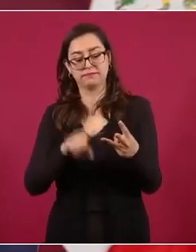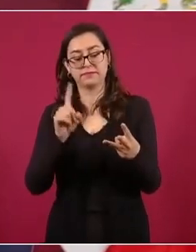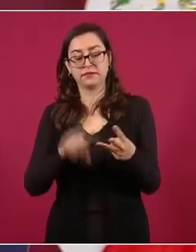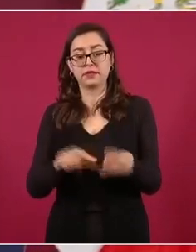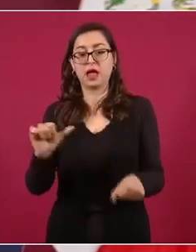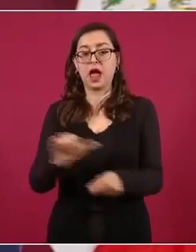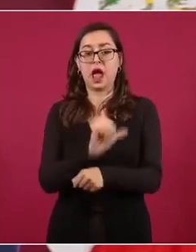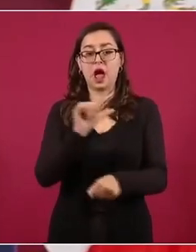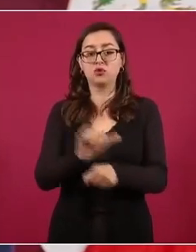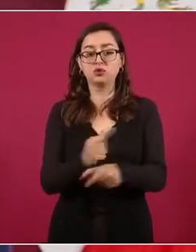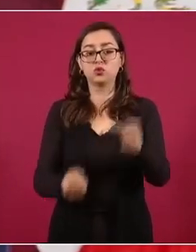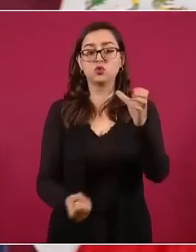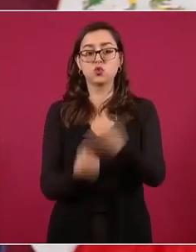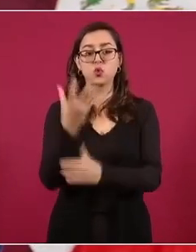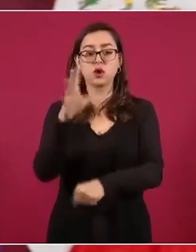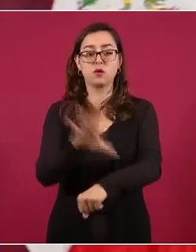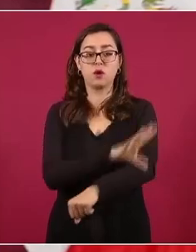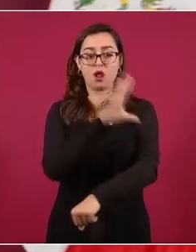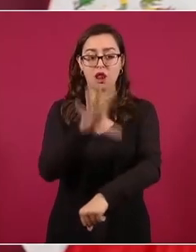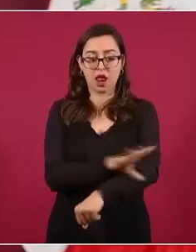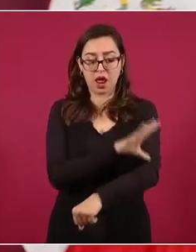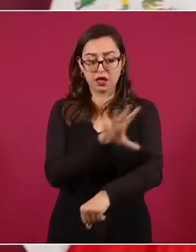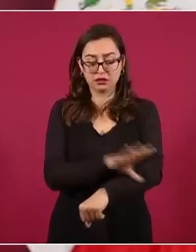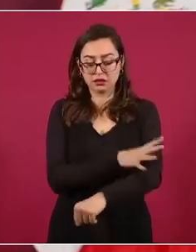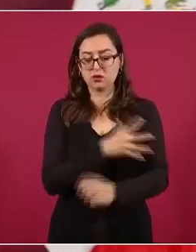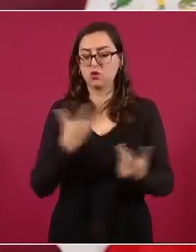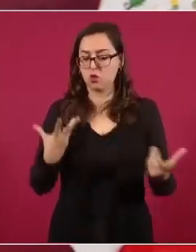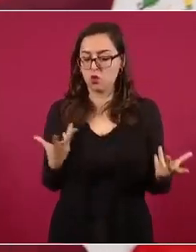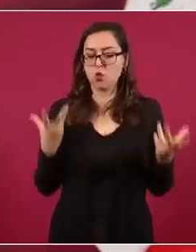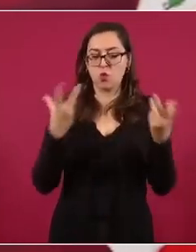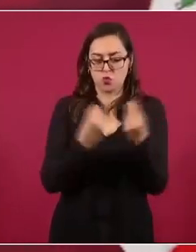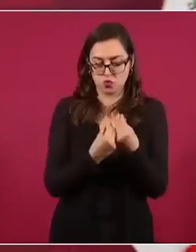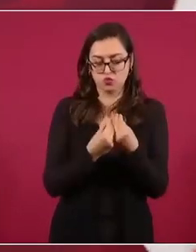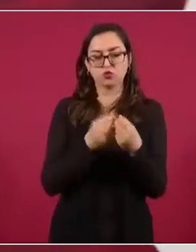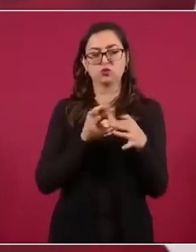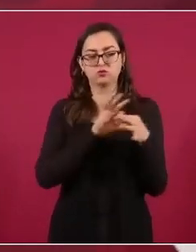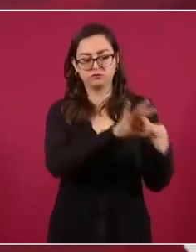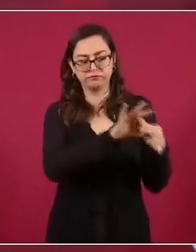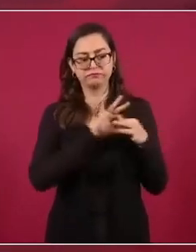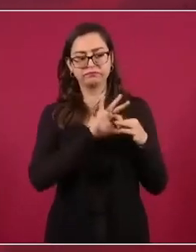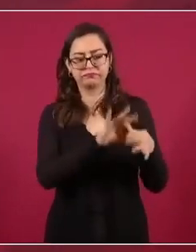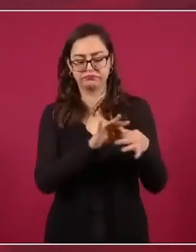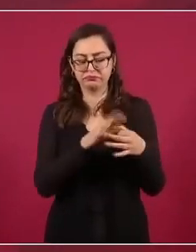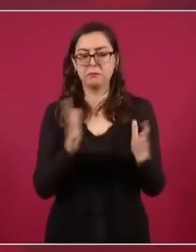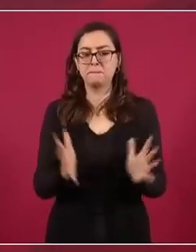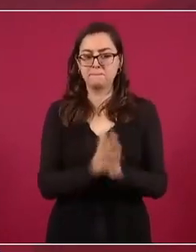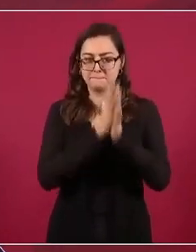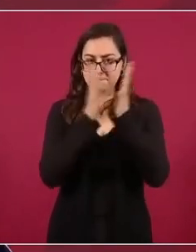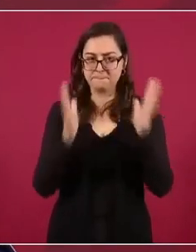eléctricos, la participación conjunta de México, Estados Unidos,